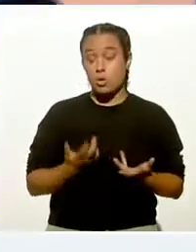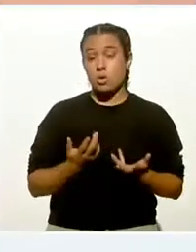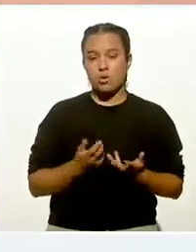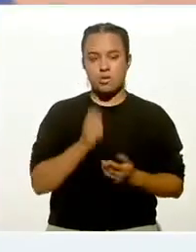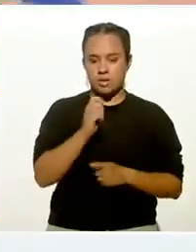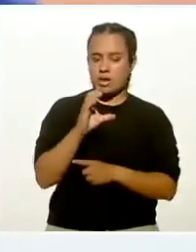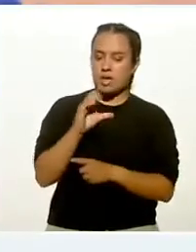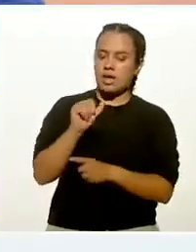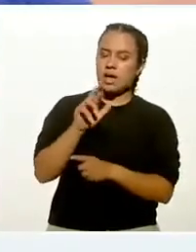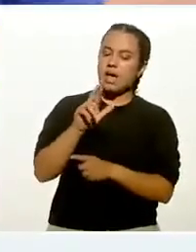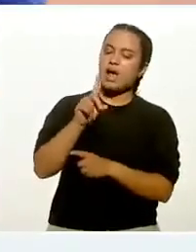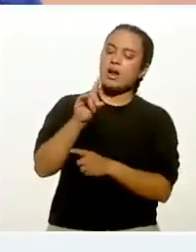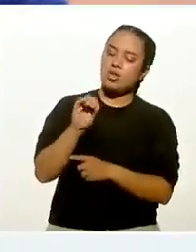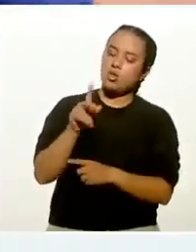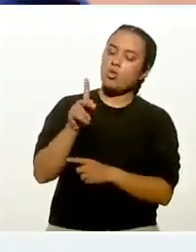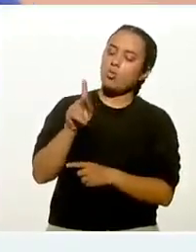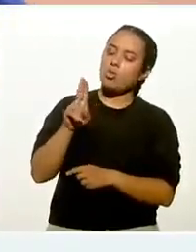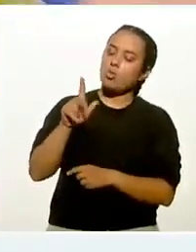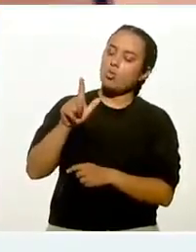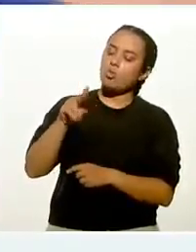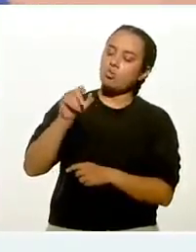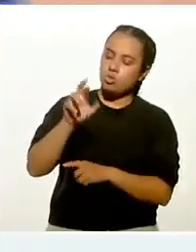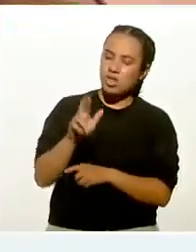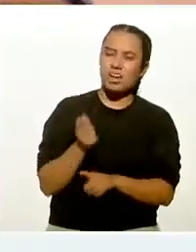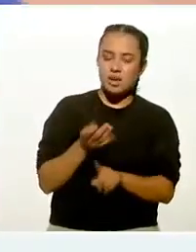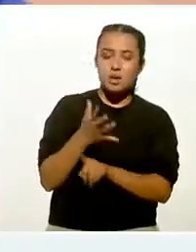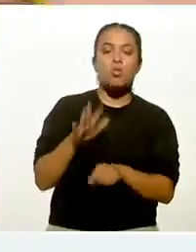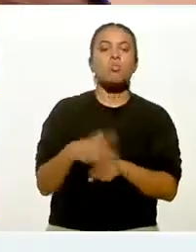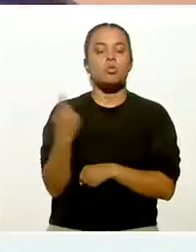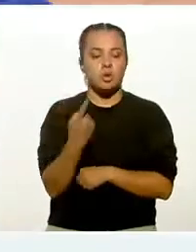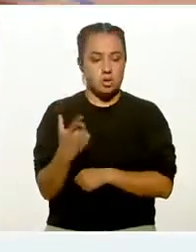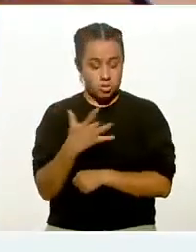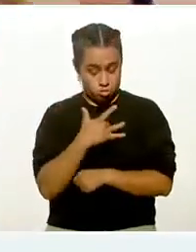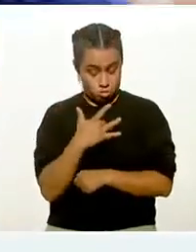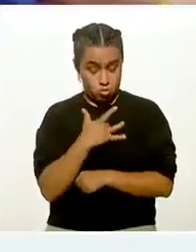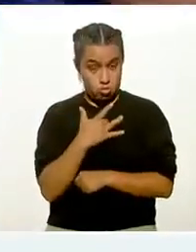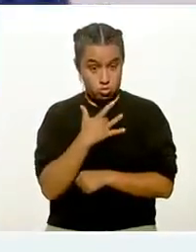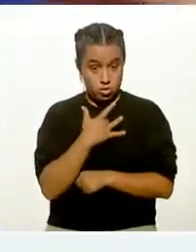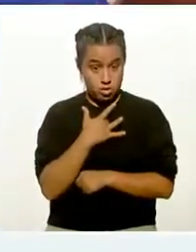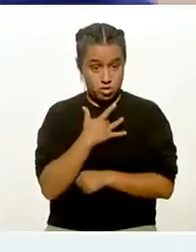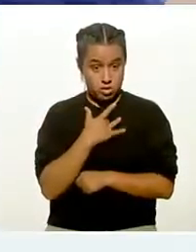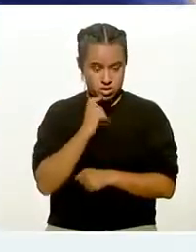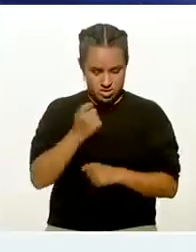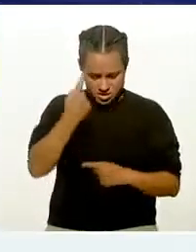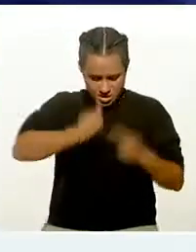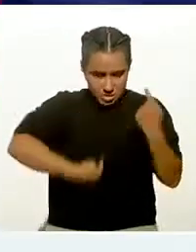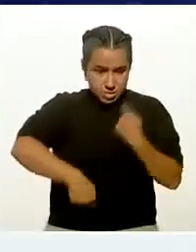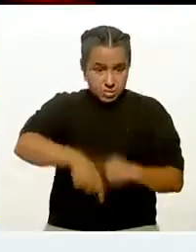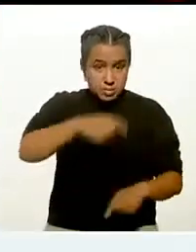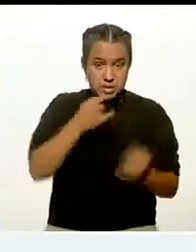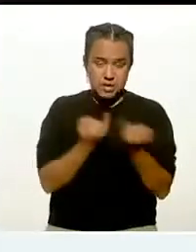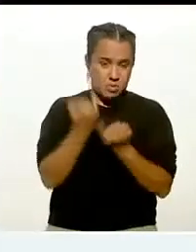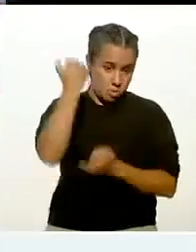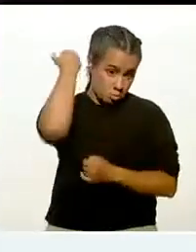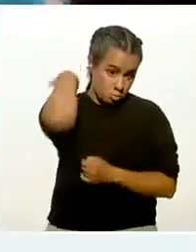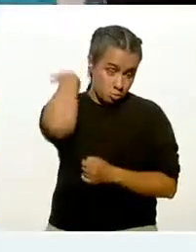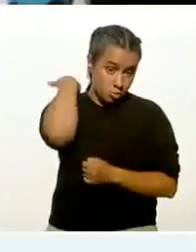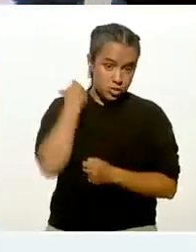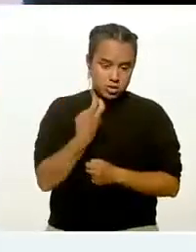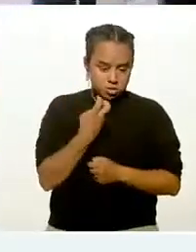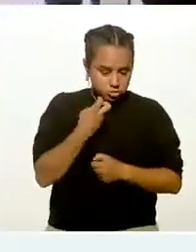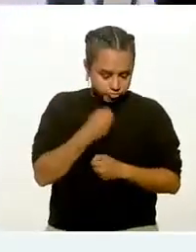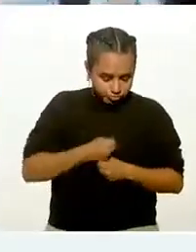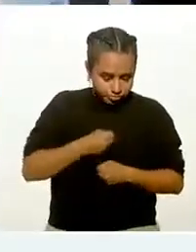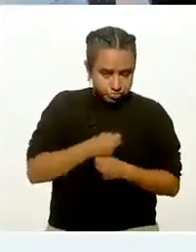cardiopulmonares, porque nuestro corazón, nuestro sistema circulatorio y nuestros pulmones son los que trabajan